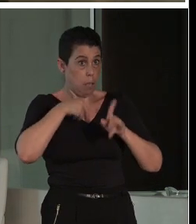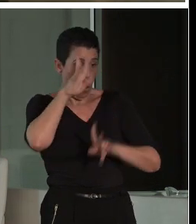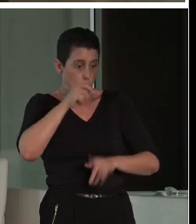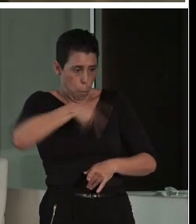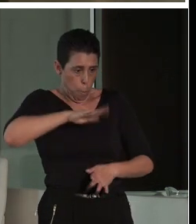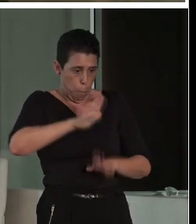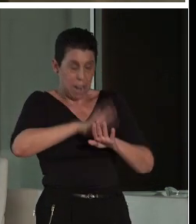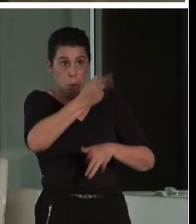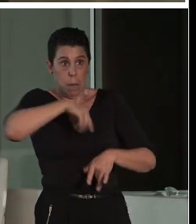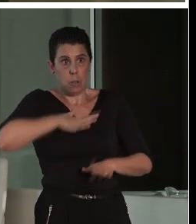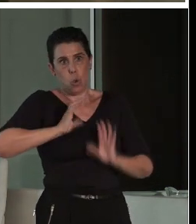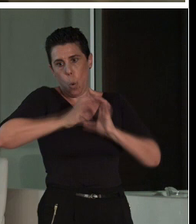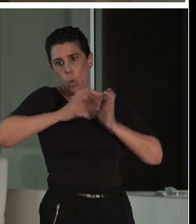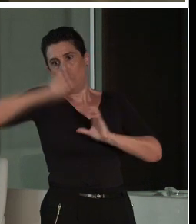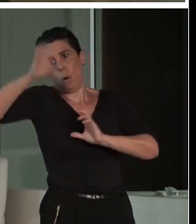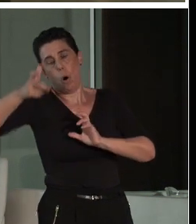mejor prefieran otros.